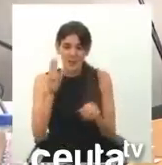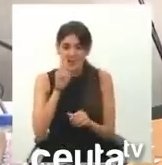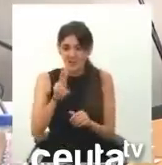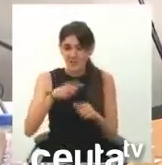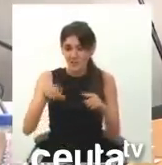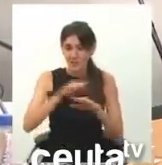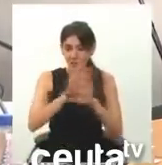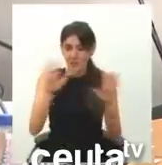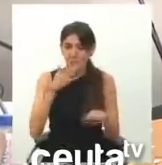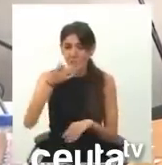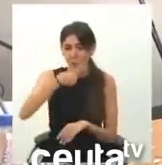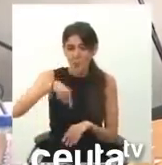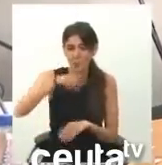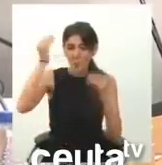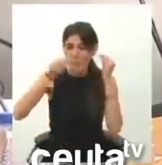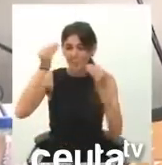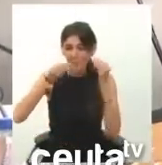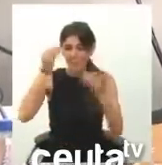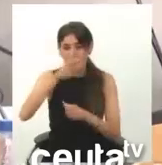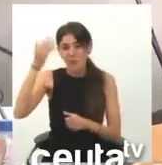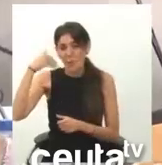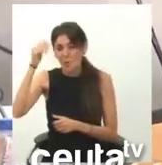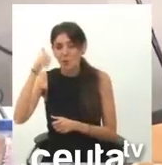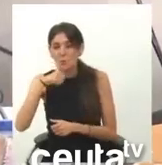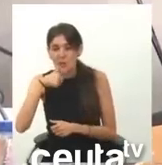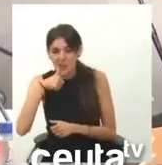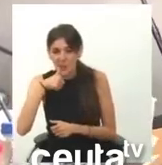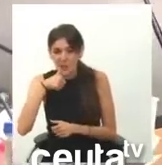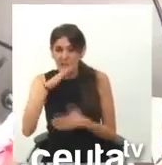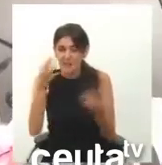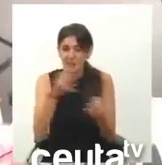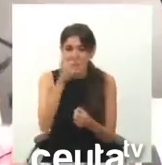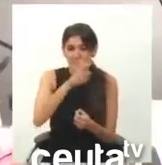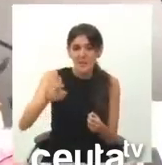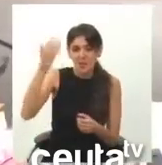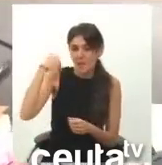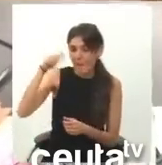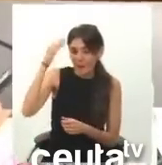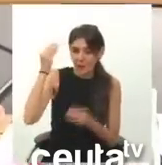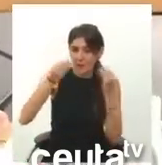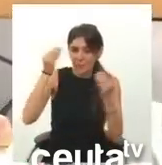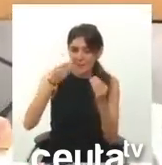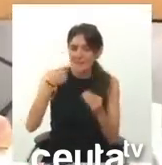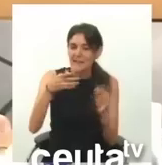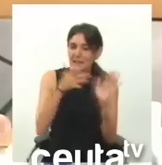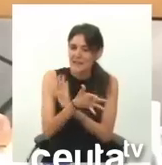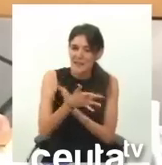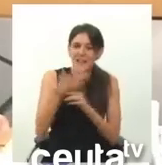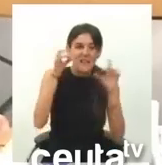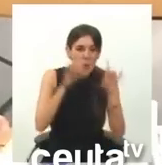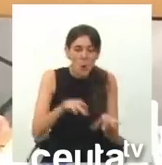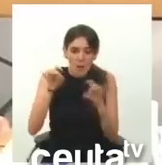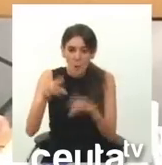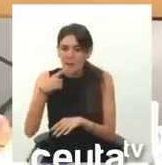que consideran que los musulmanes de Ceuta son marroquíes. Es decir, dicen lo mismo